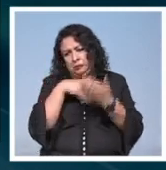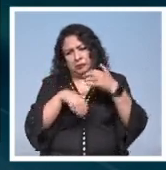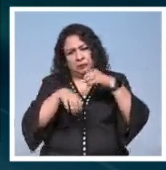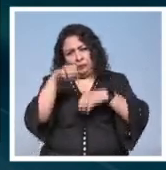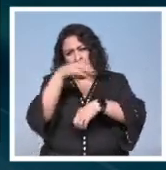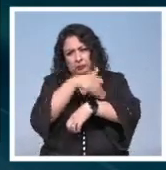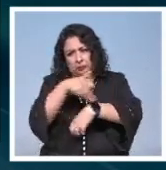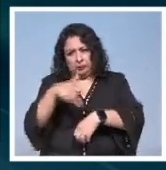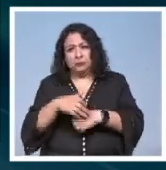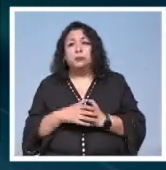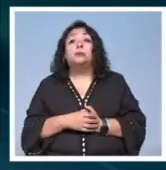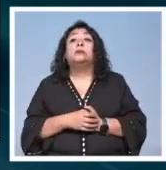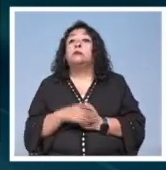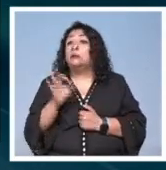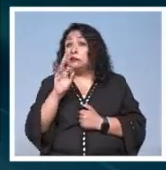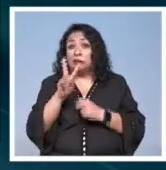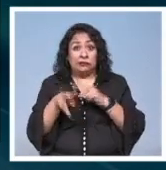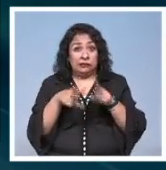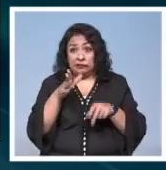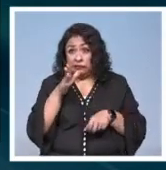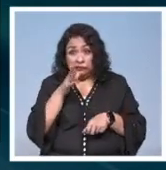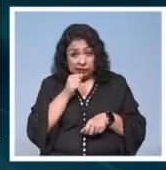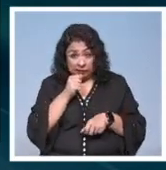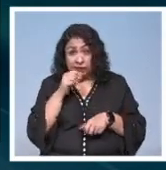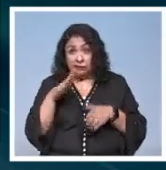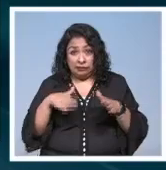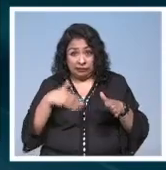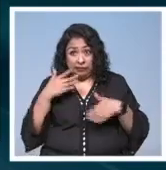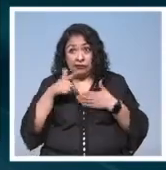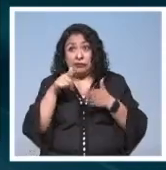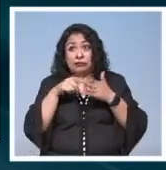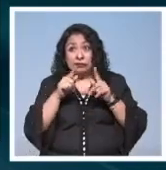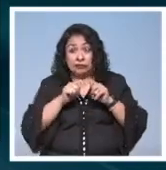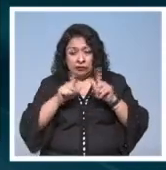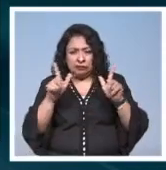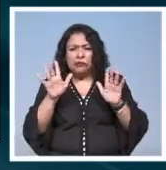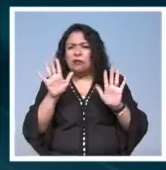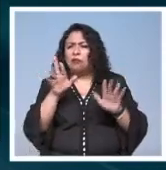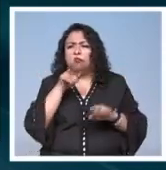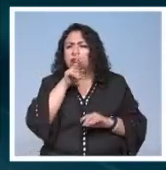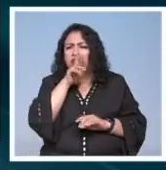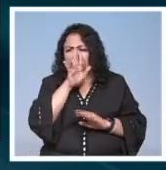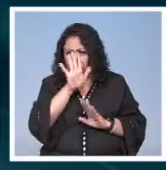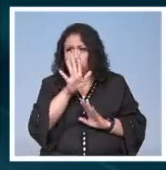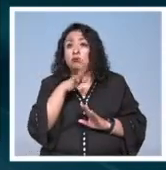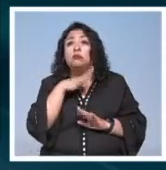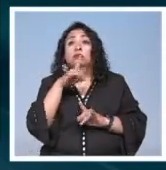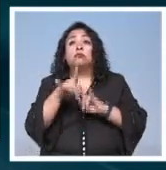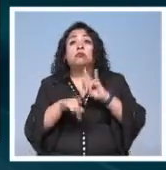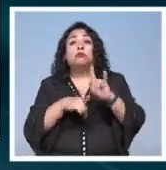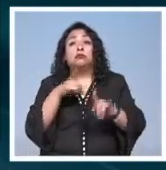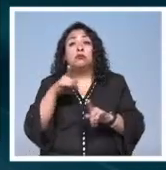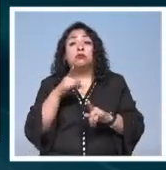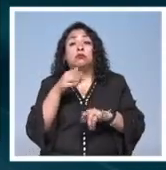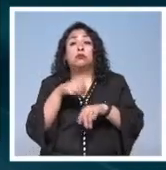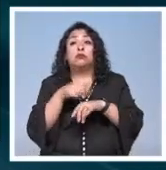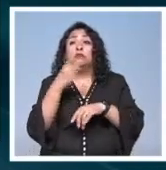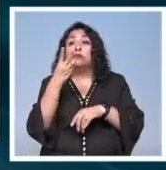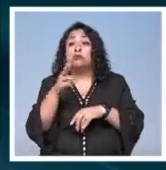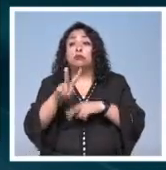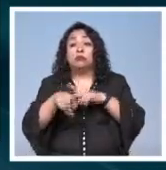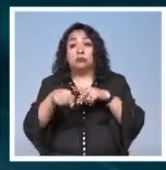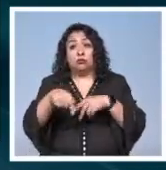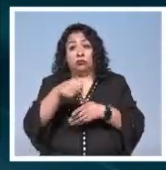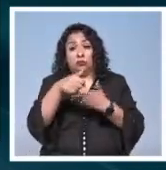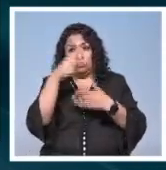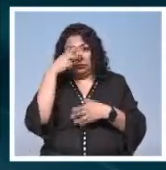familia y si no puedes asistir a este divertido evento en Tlaxcala no te preocupes porque la Feria Geek volumen 3 llegará a